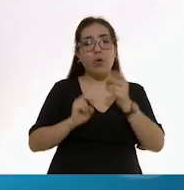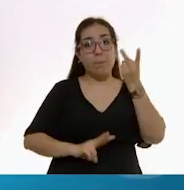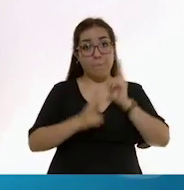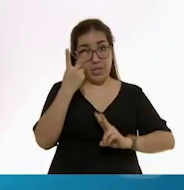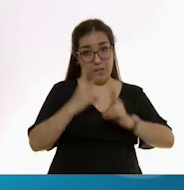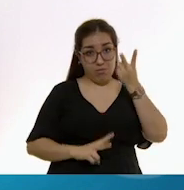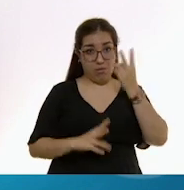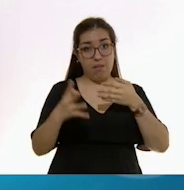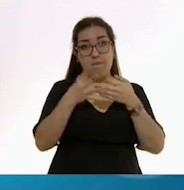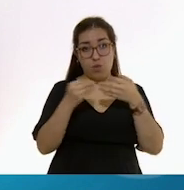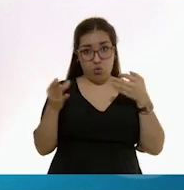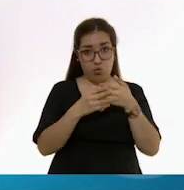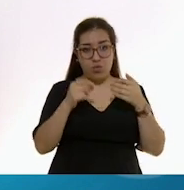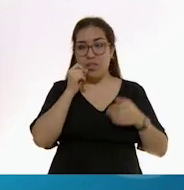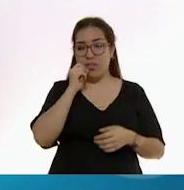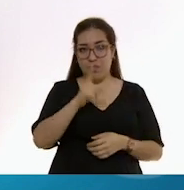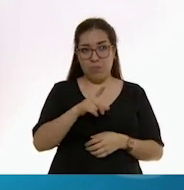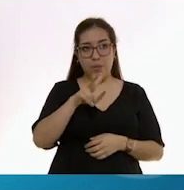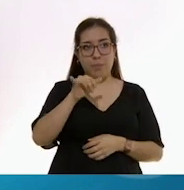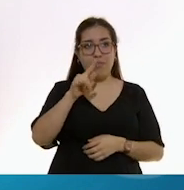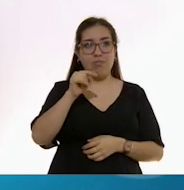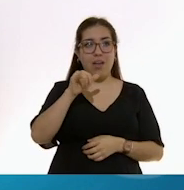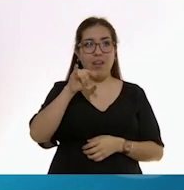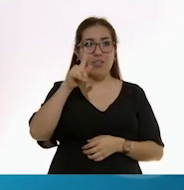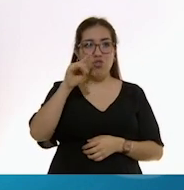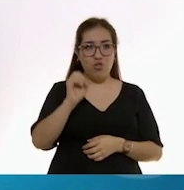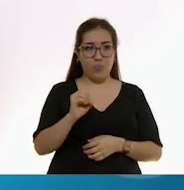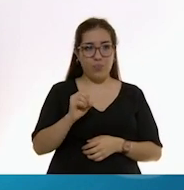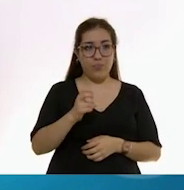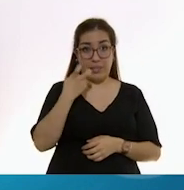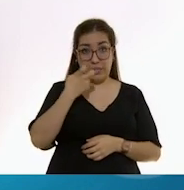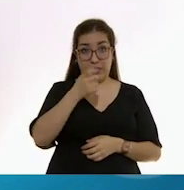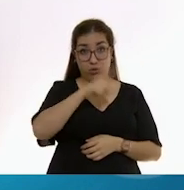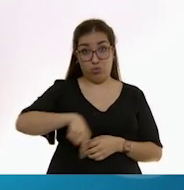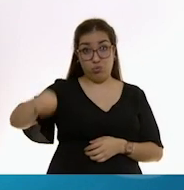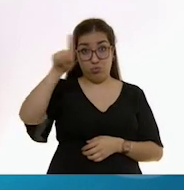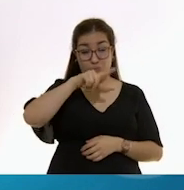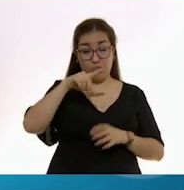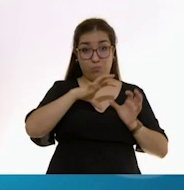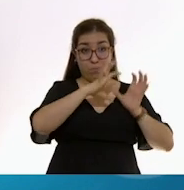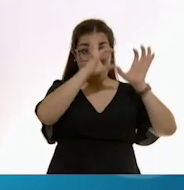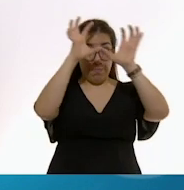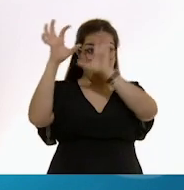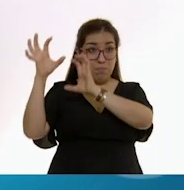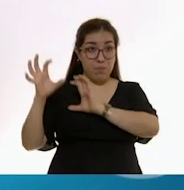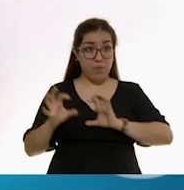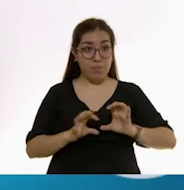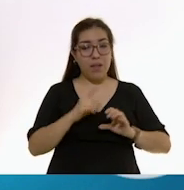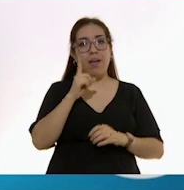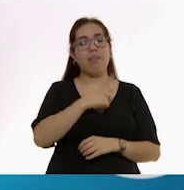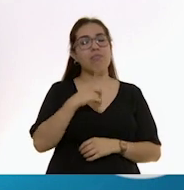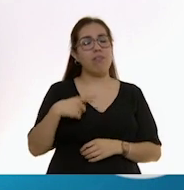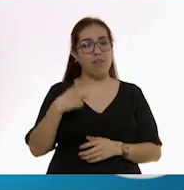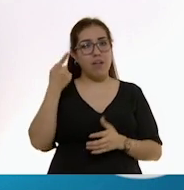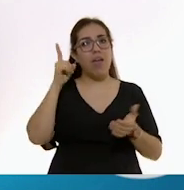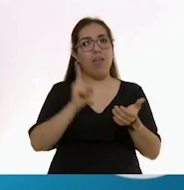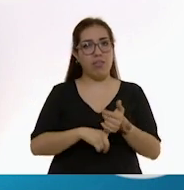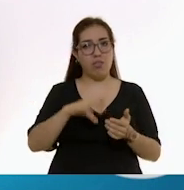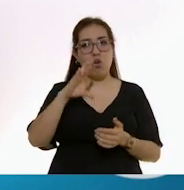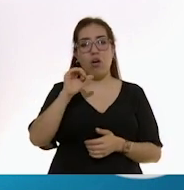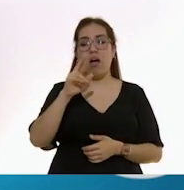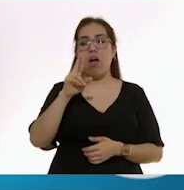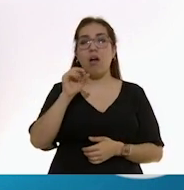y frutas y vitalito. Estos grupos de alimentos tienen en su conjunto carbohidratos,